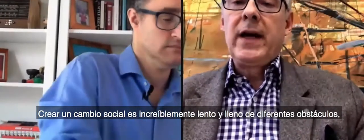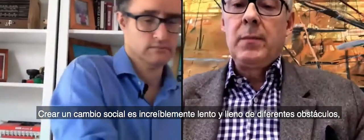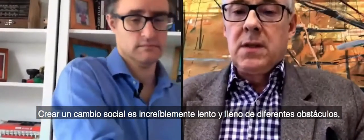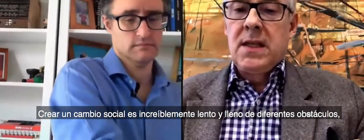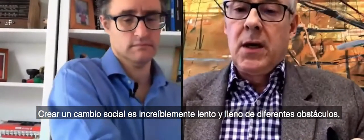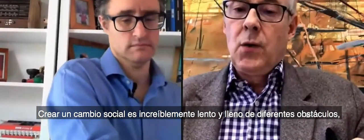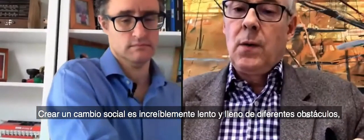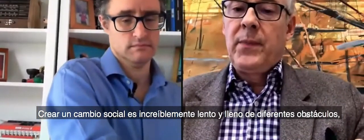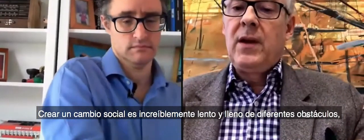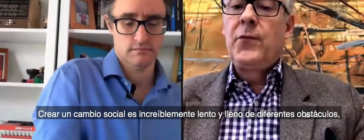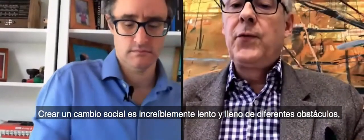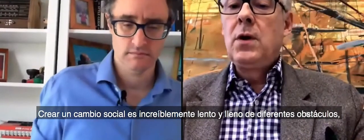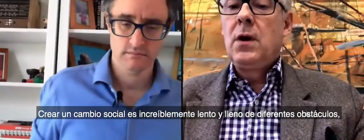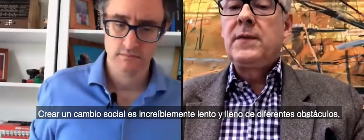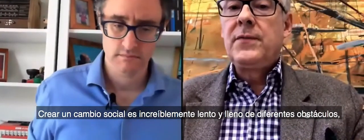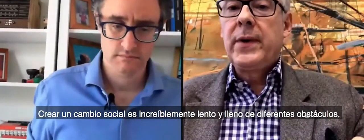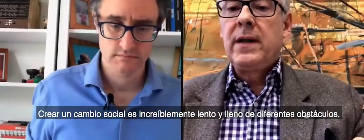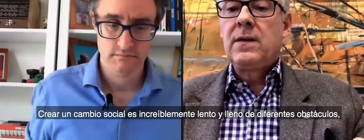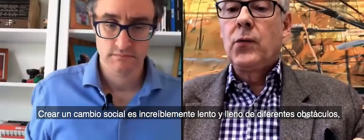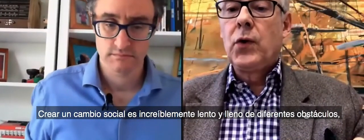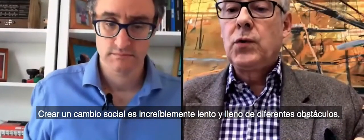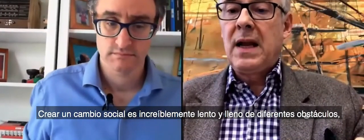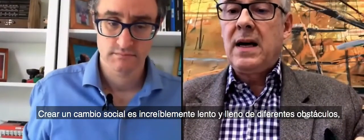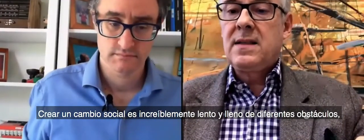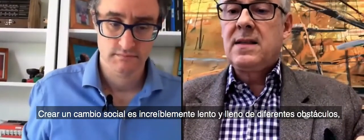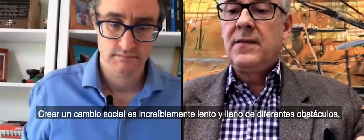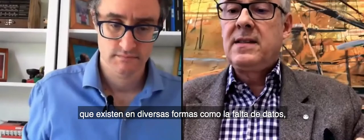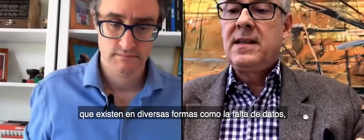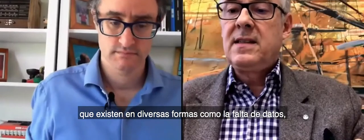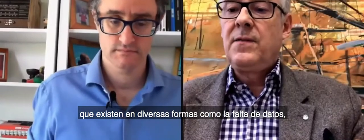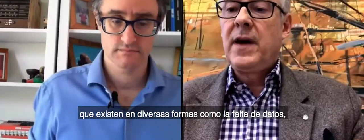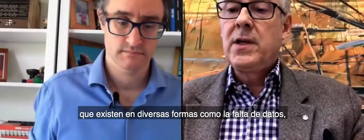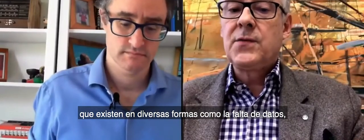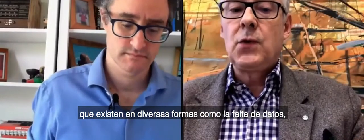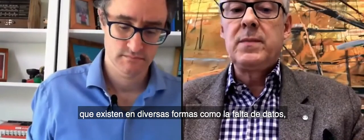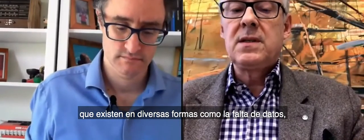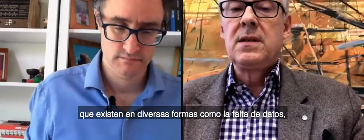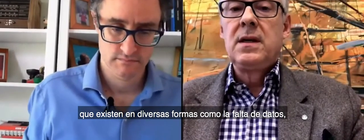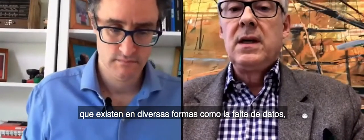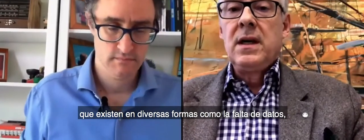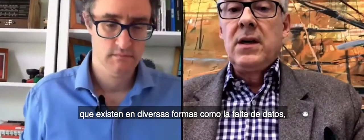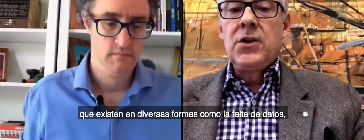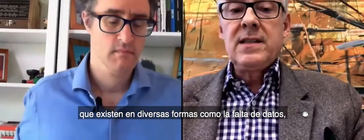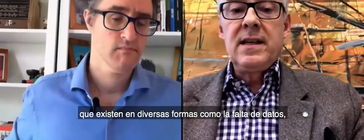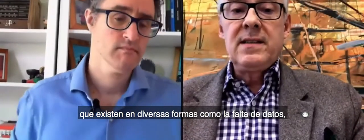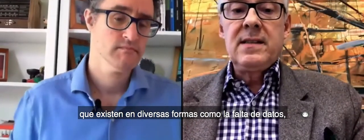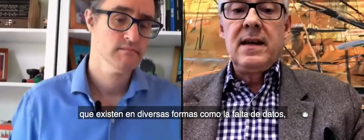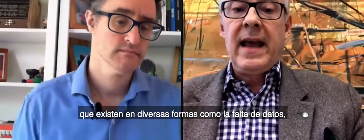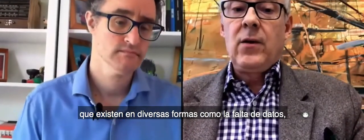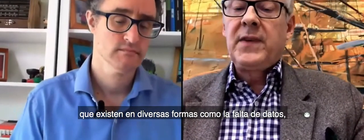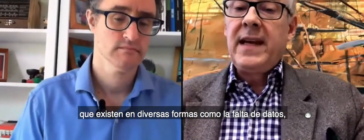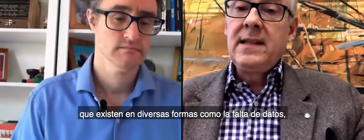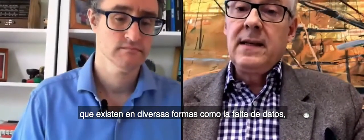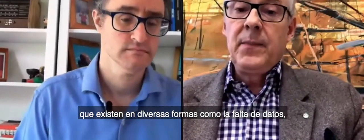incredible, slow, and full of different roadblocks that exist in various forms, just as